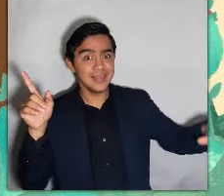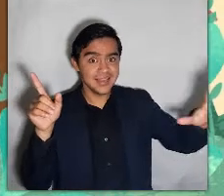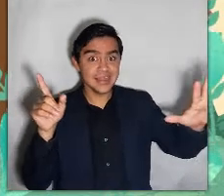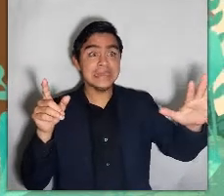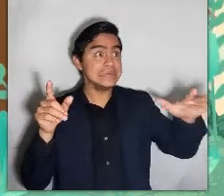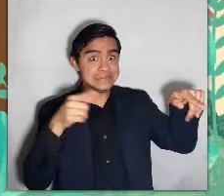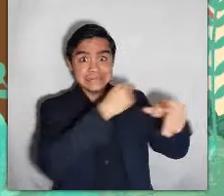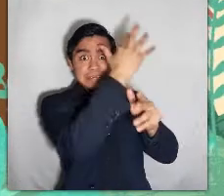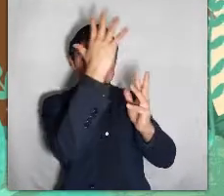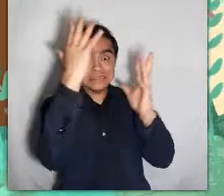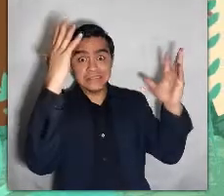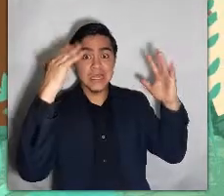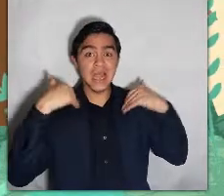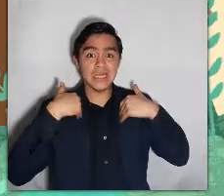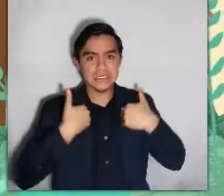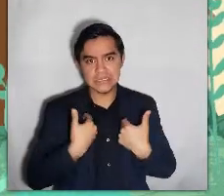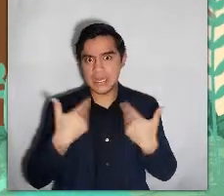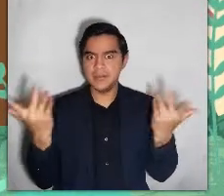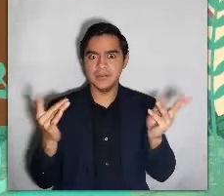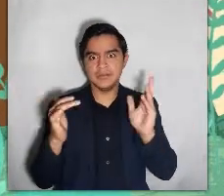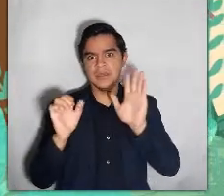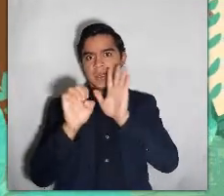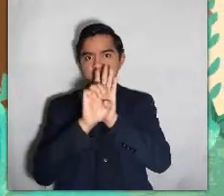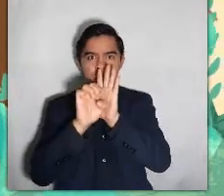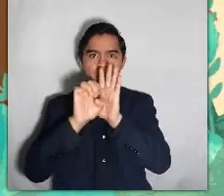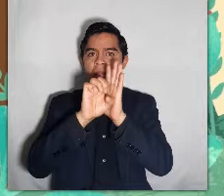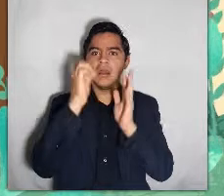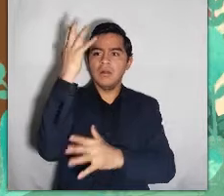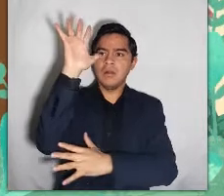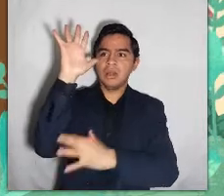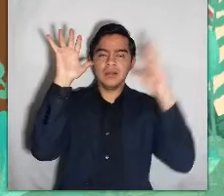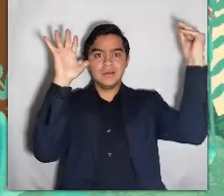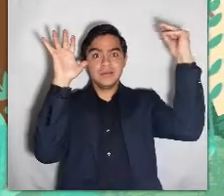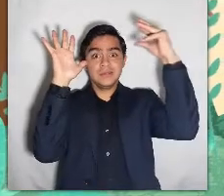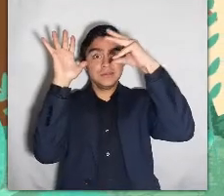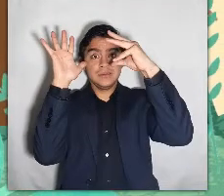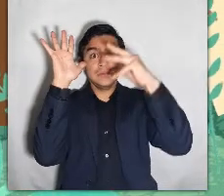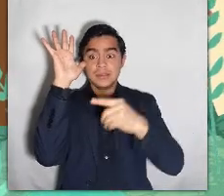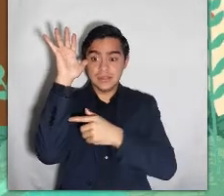son diferentes. Allí, cuando uno de estos está cansado, por ejemplo, de tomar el sol,